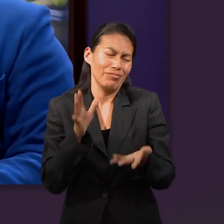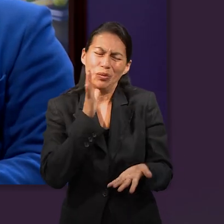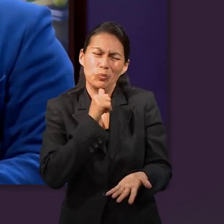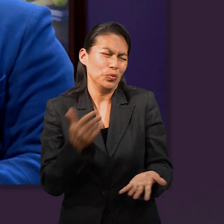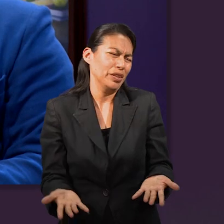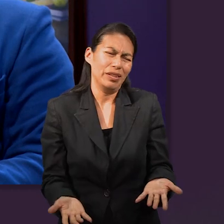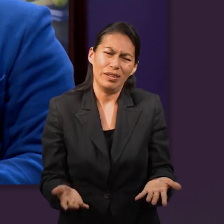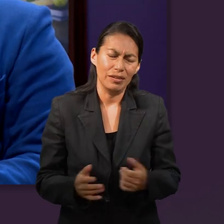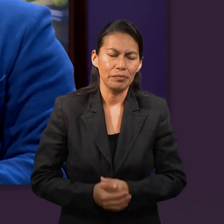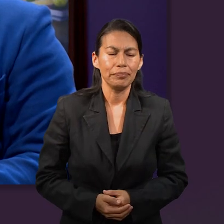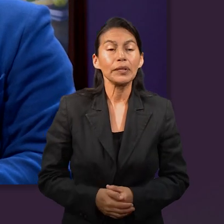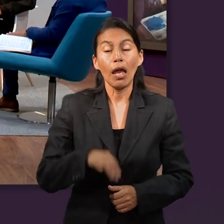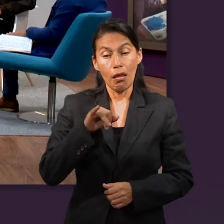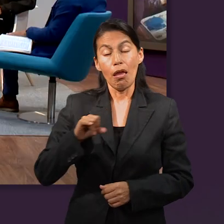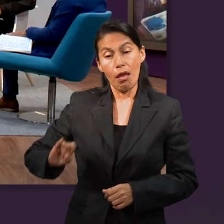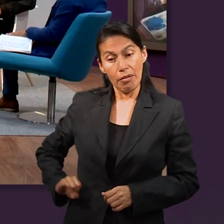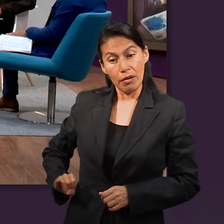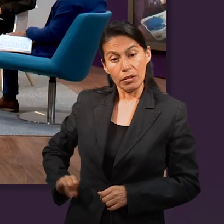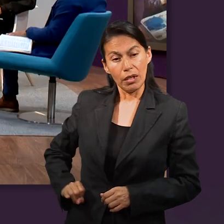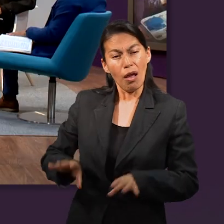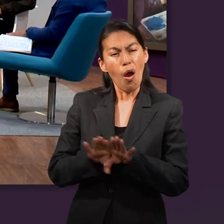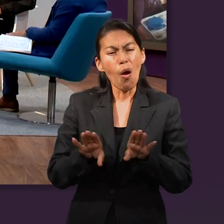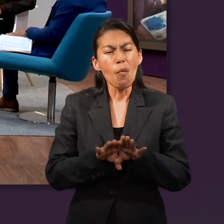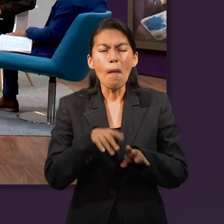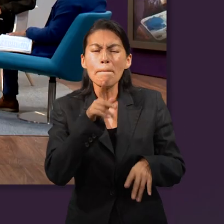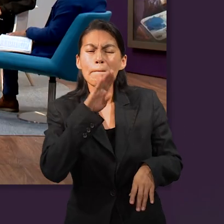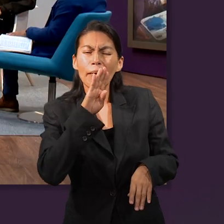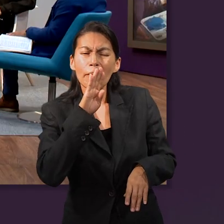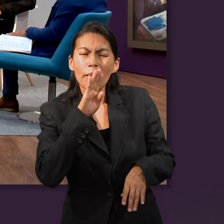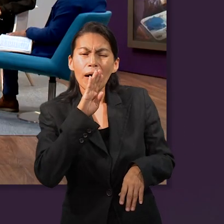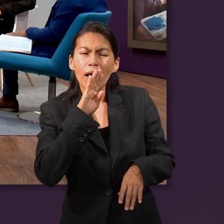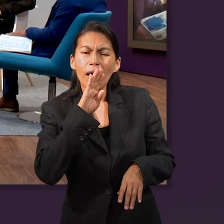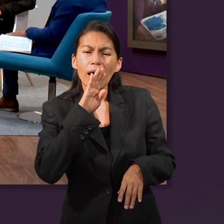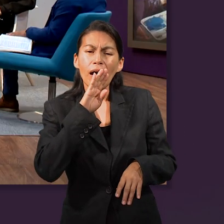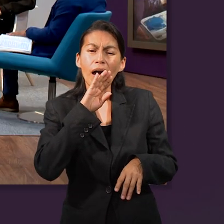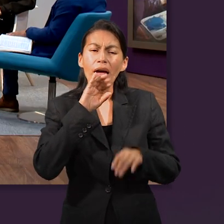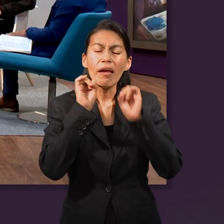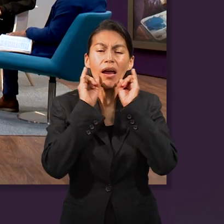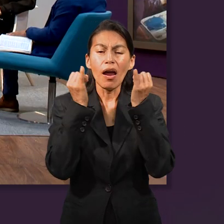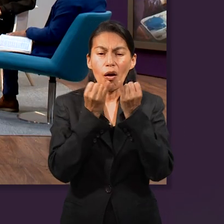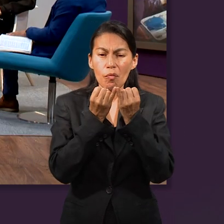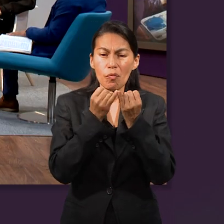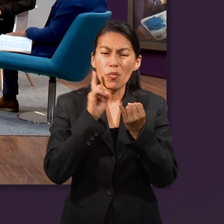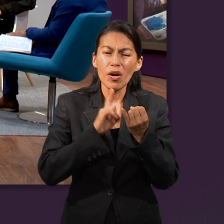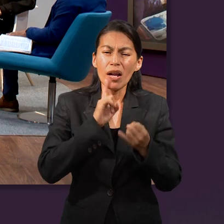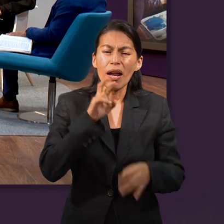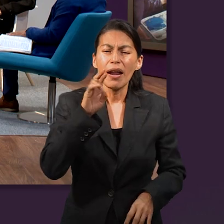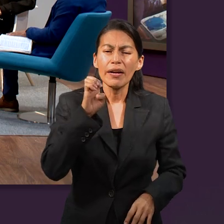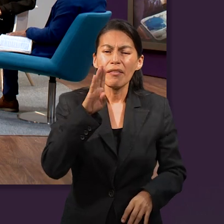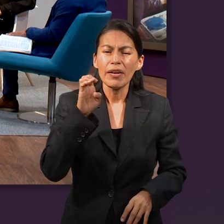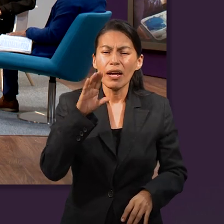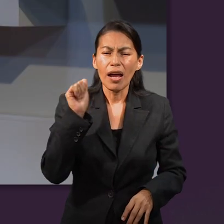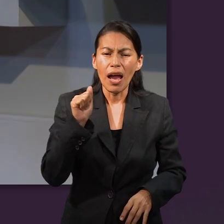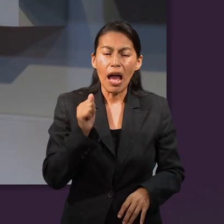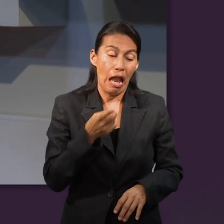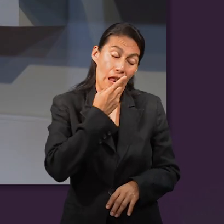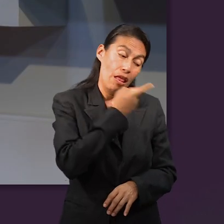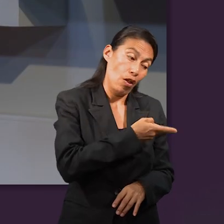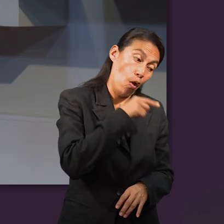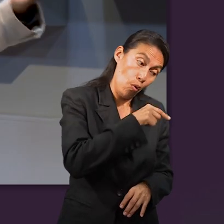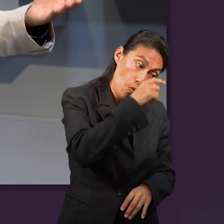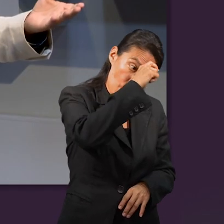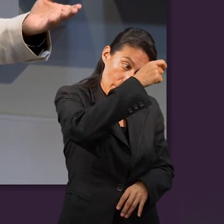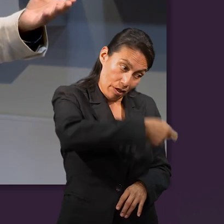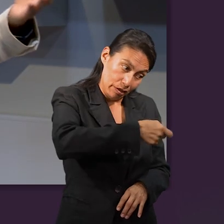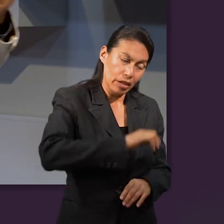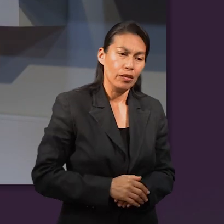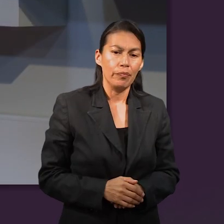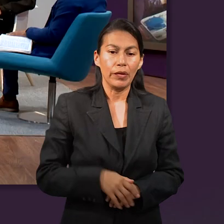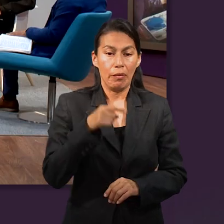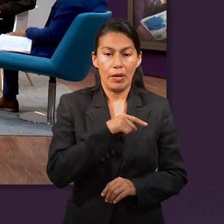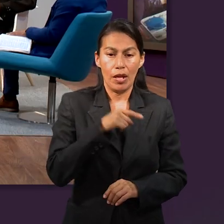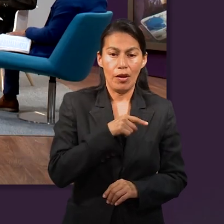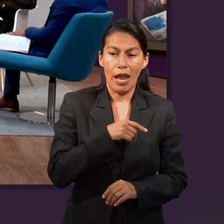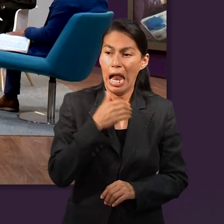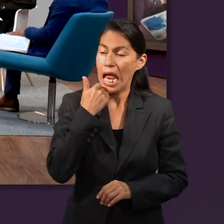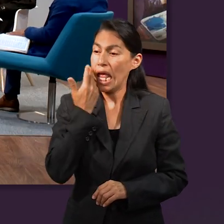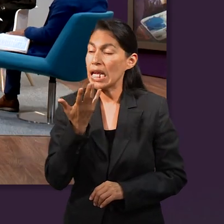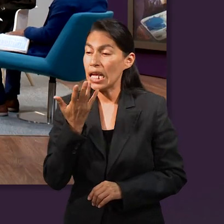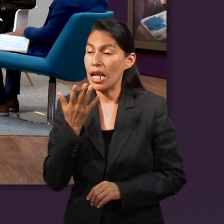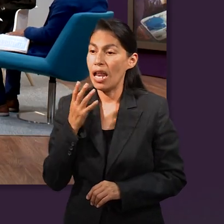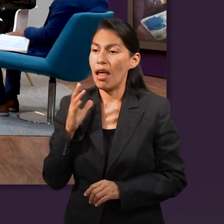es.